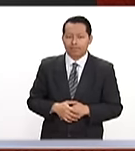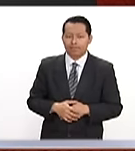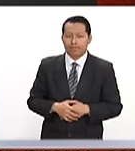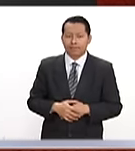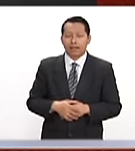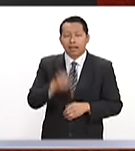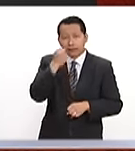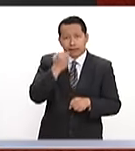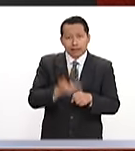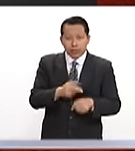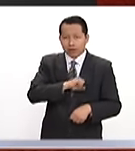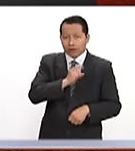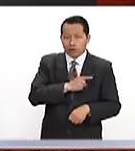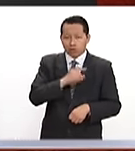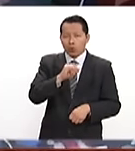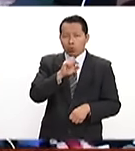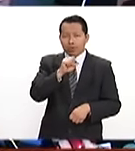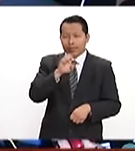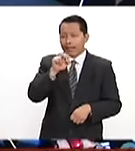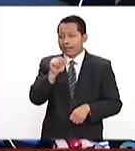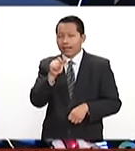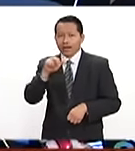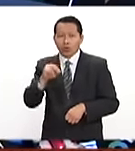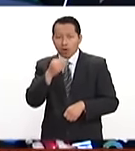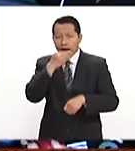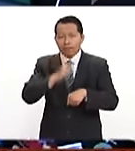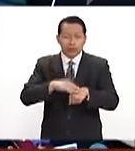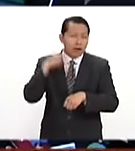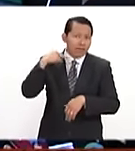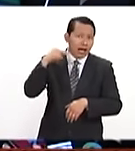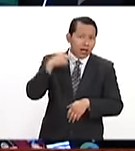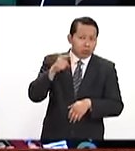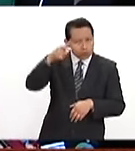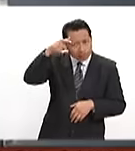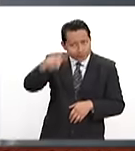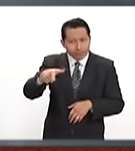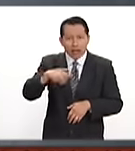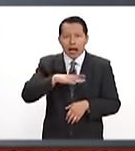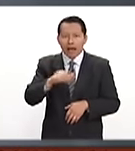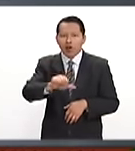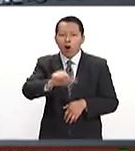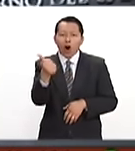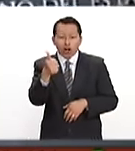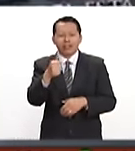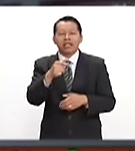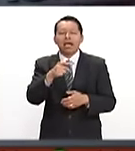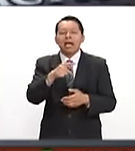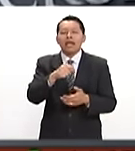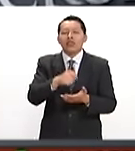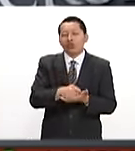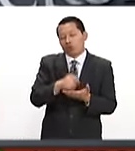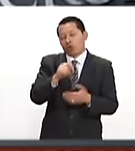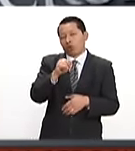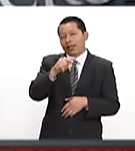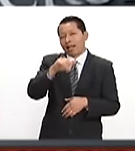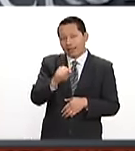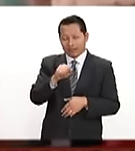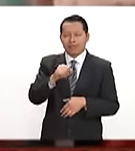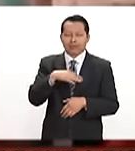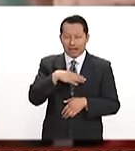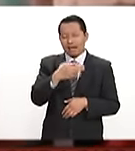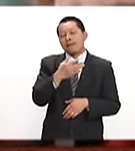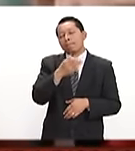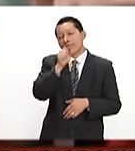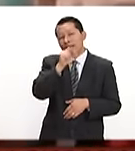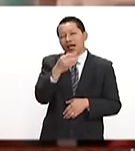El secretario de Salud, José Narro, informó que en Veracruz se han detectado 11 toneladas de medicamentos, caduco de medicamentos